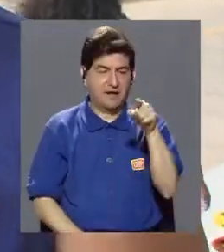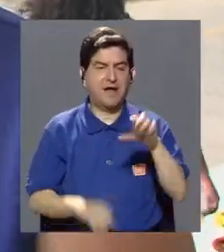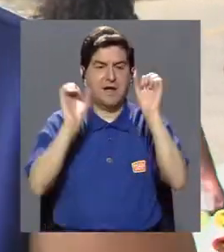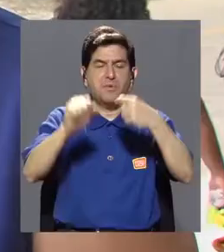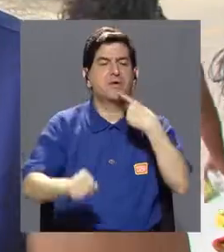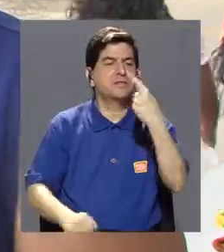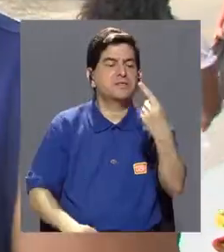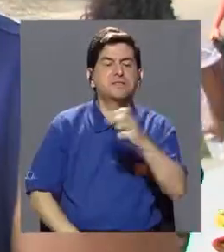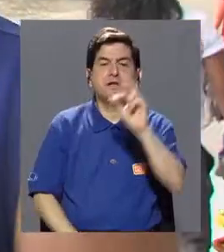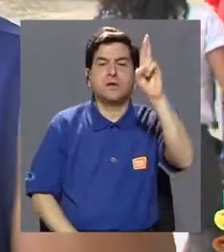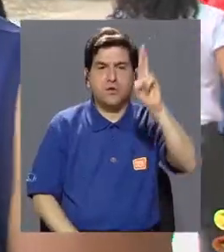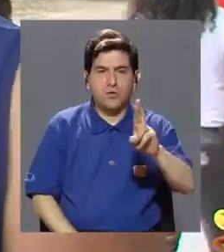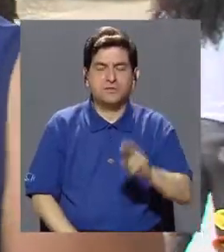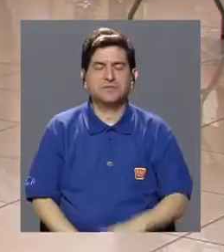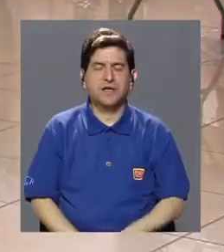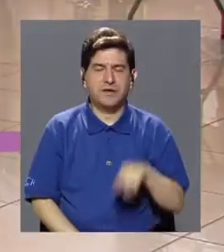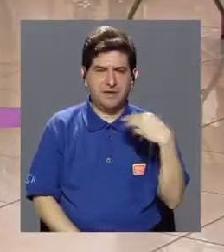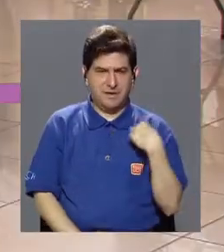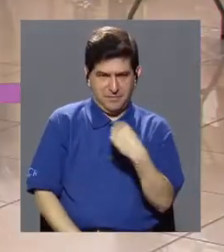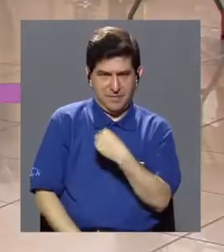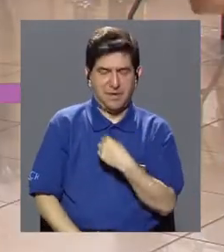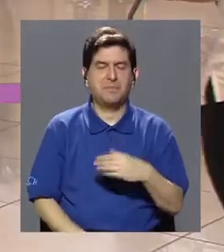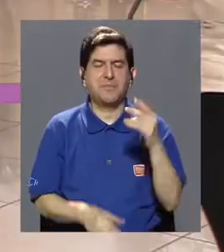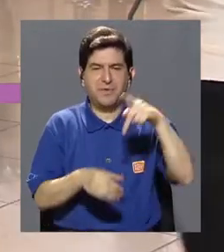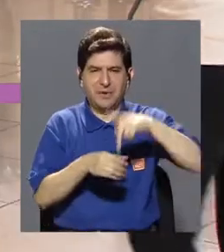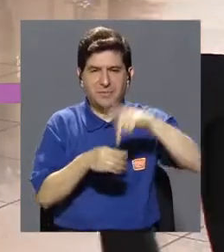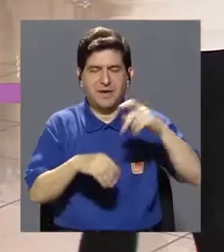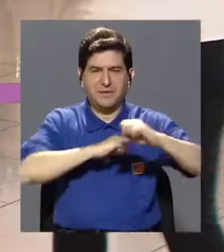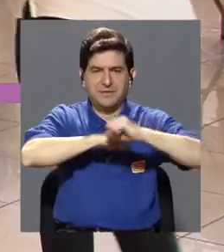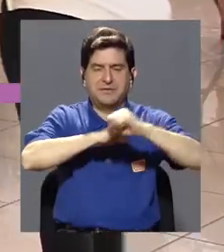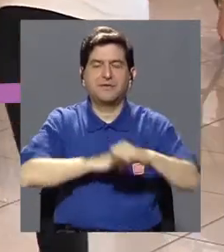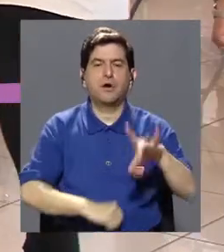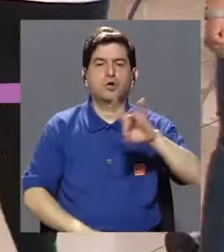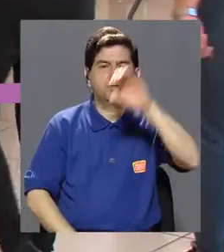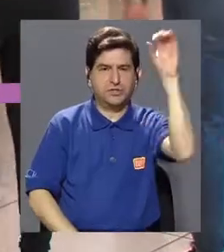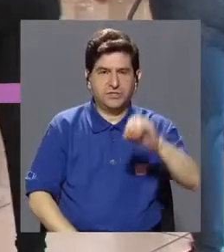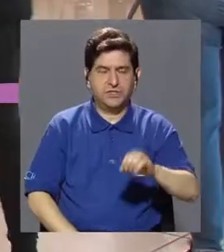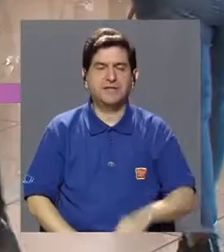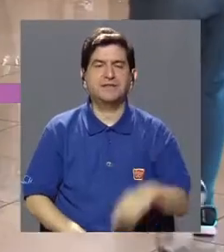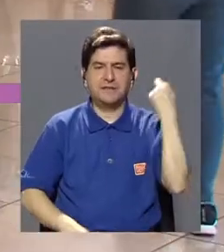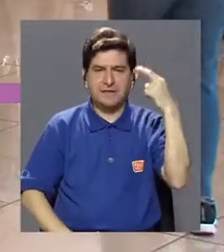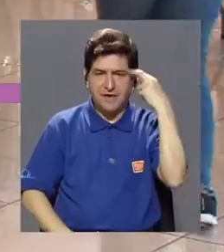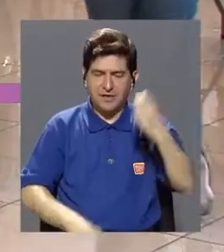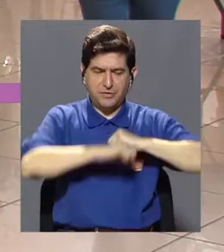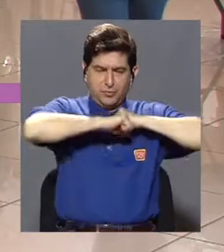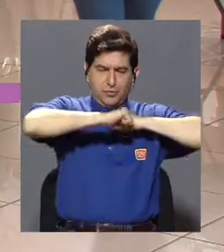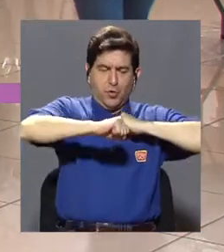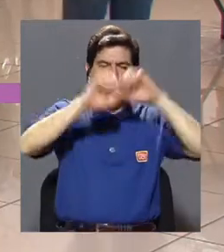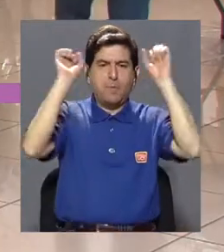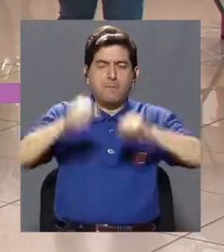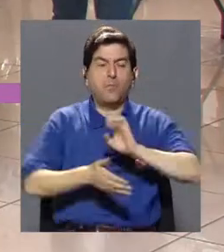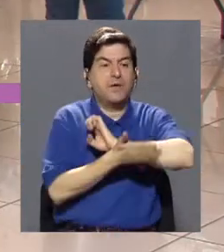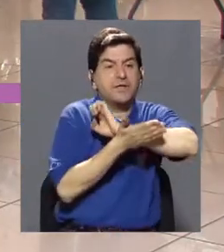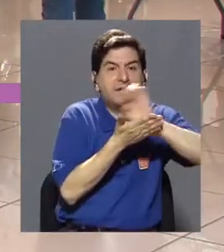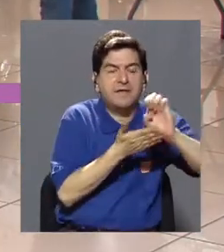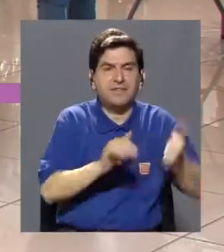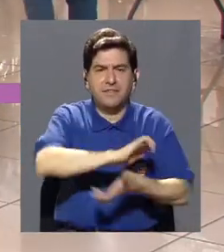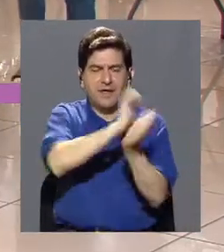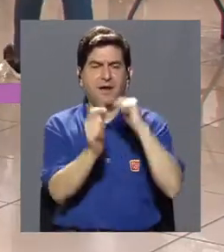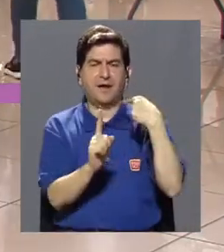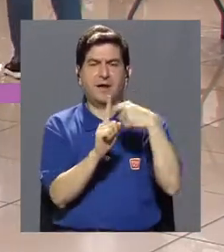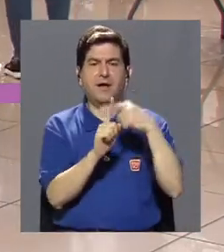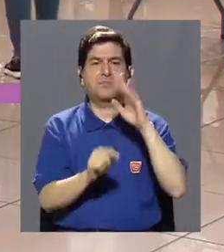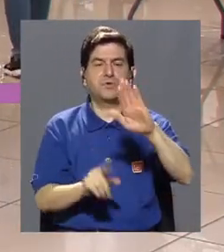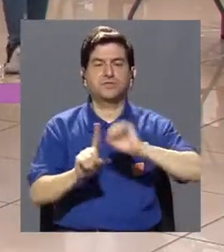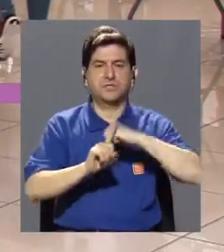Rica y parte la campaña. Recuerde que el 80% de las causas de un infarto pueden prevenirse con cambios positivos en su estilo de